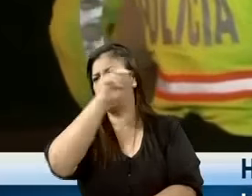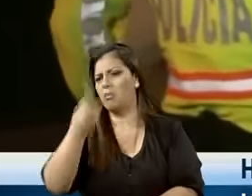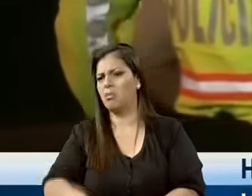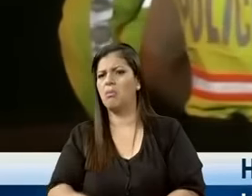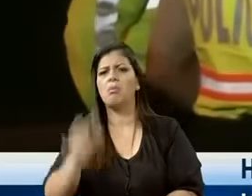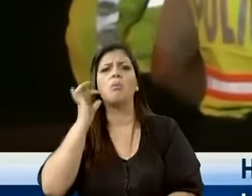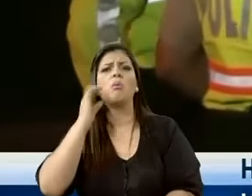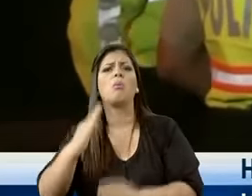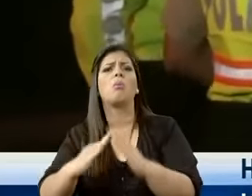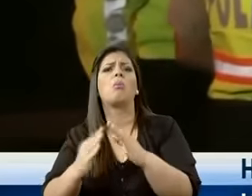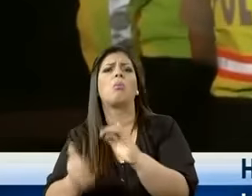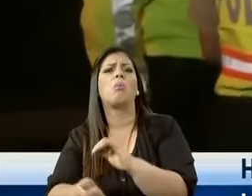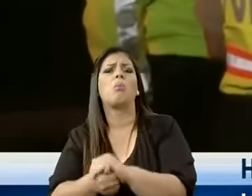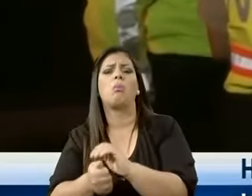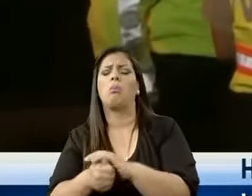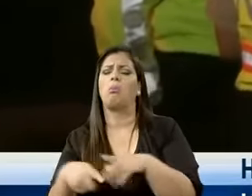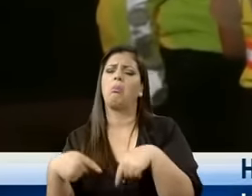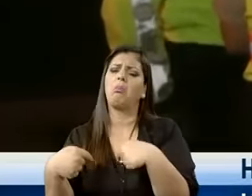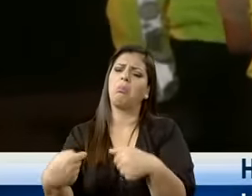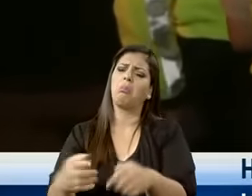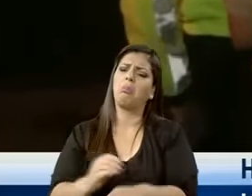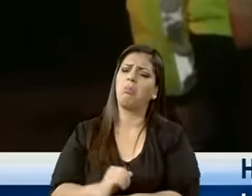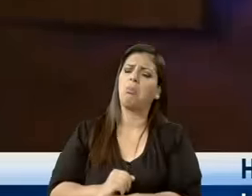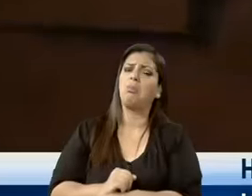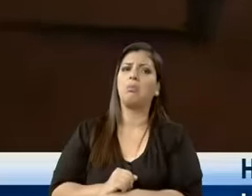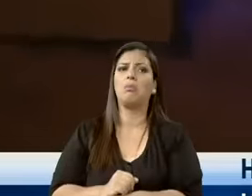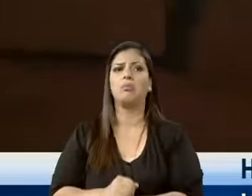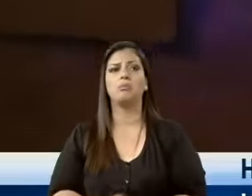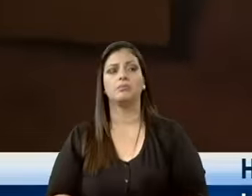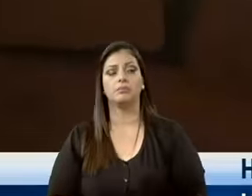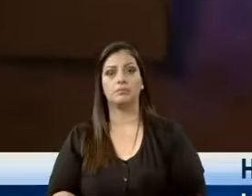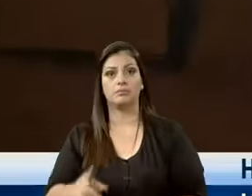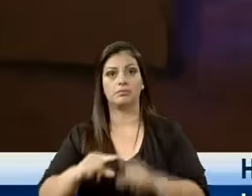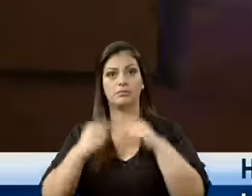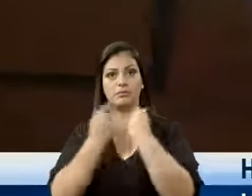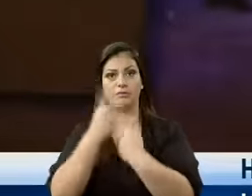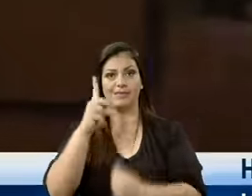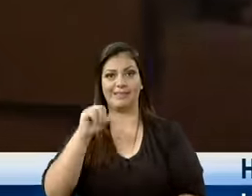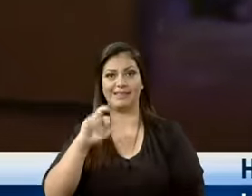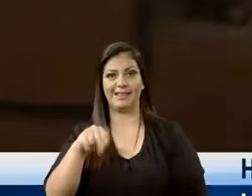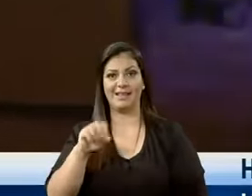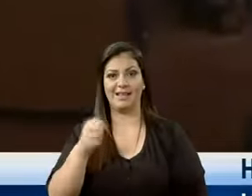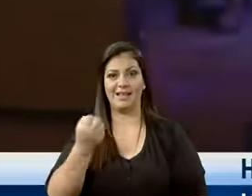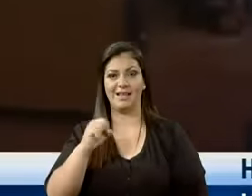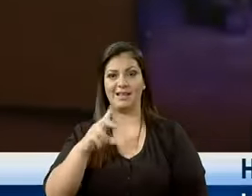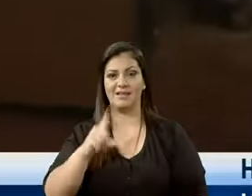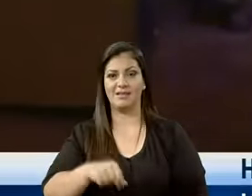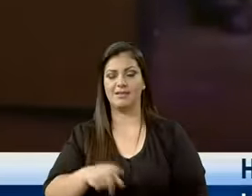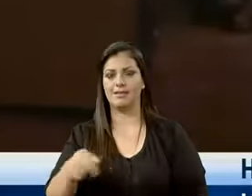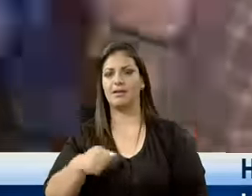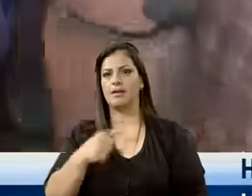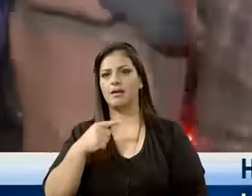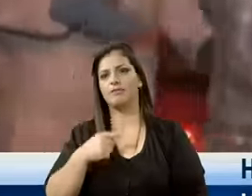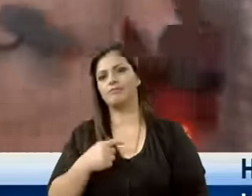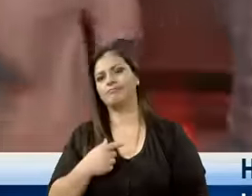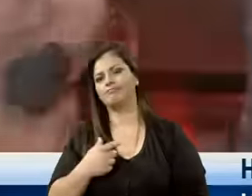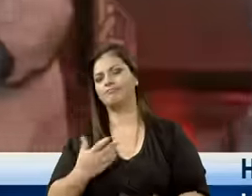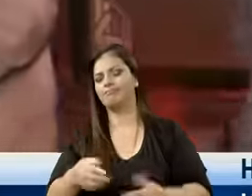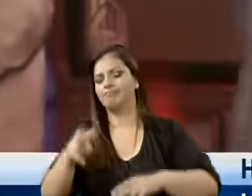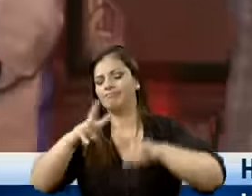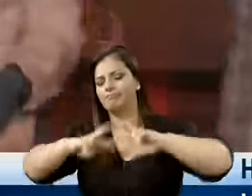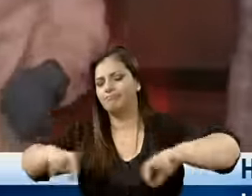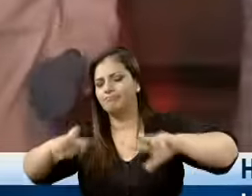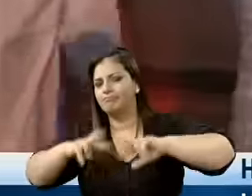Agentes de la DINASED efectuaron el levantamiento del cadáver, de quien en vida se llamó Johnny Torres, de 30 años de edad, y los